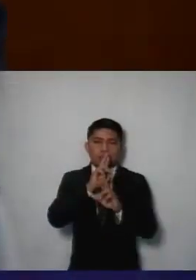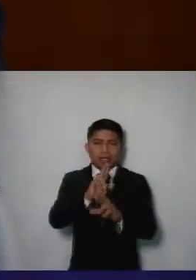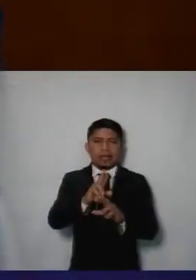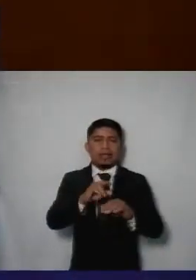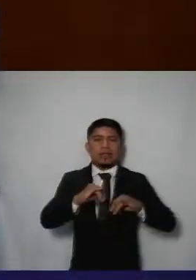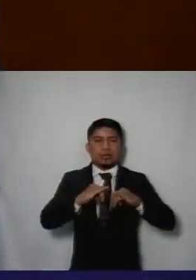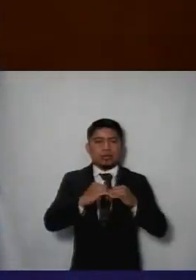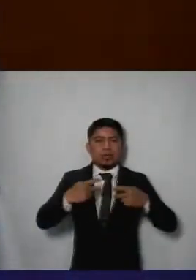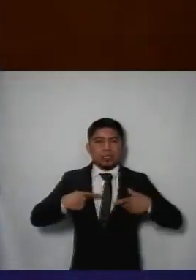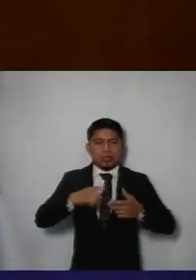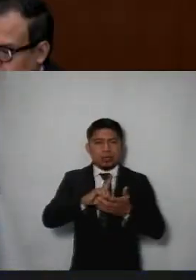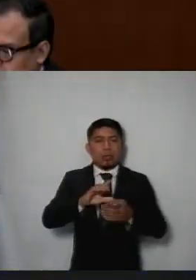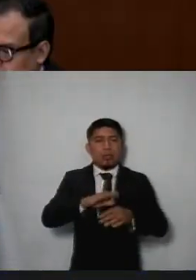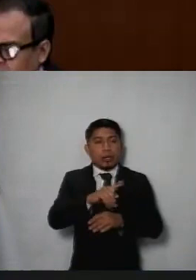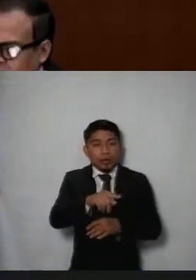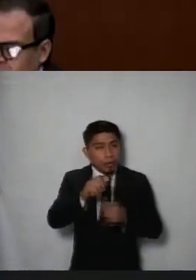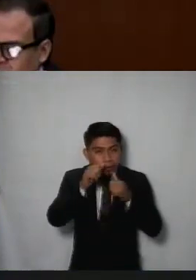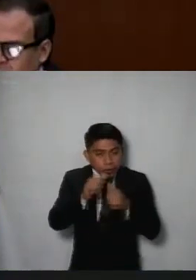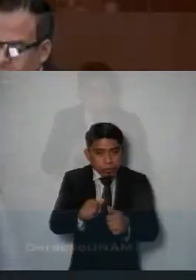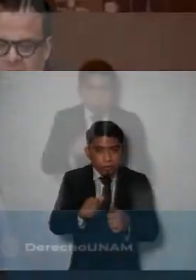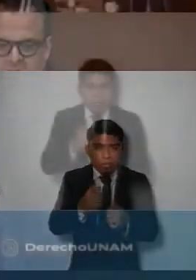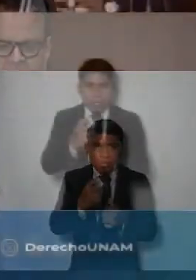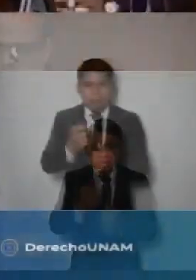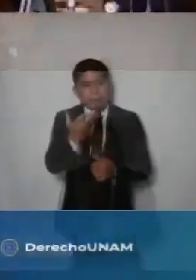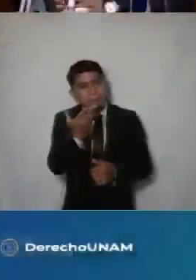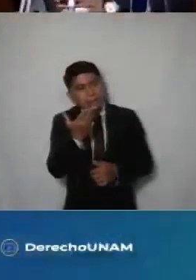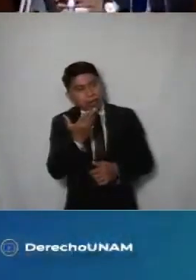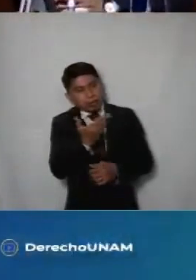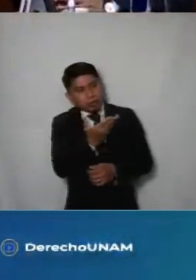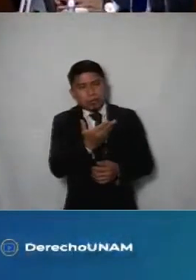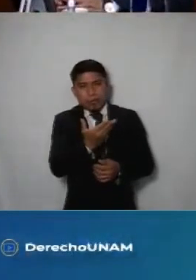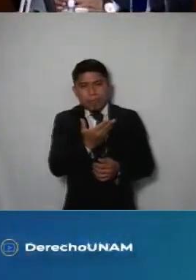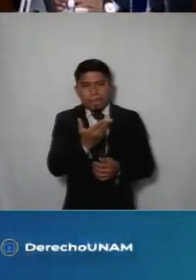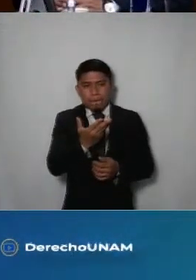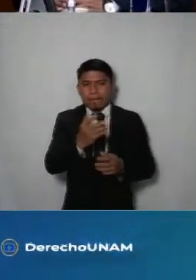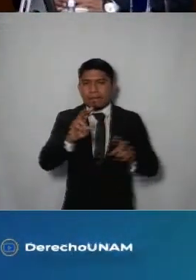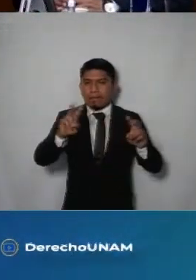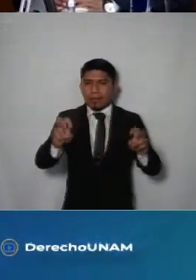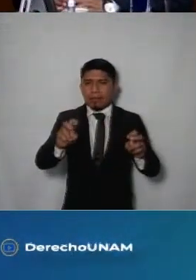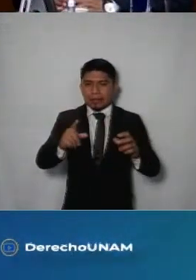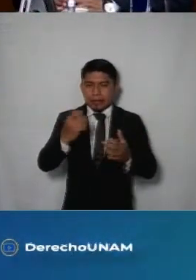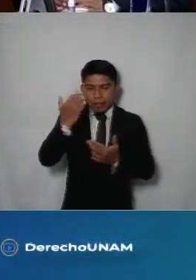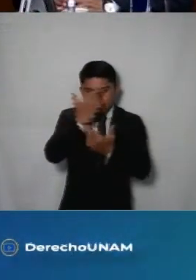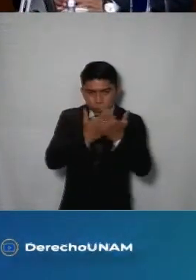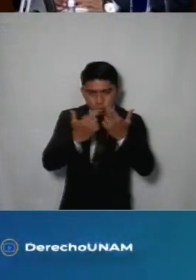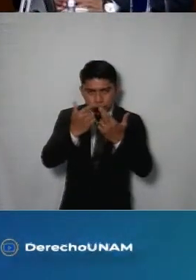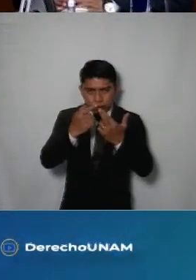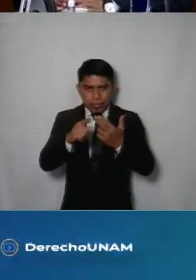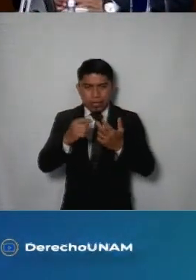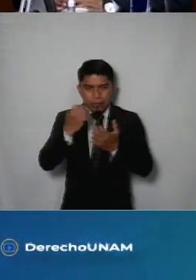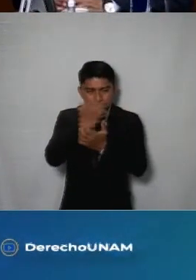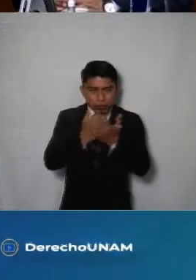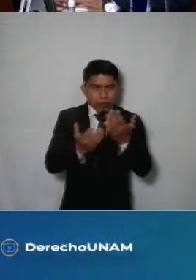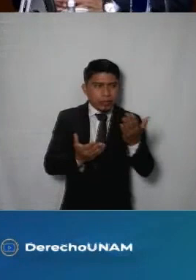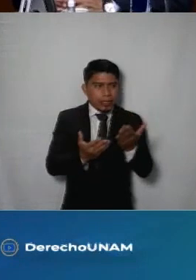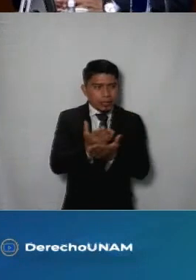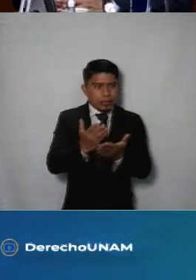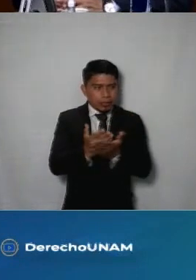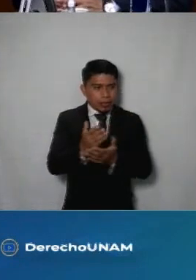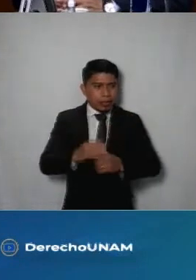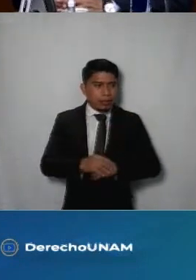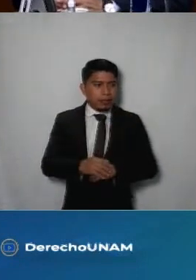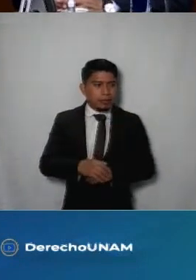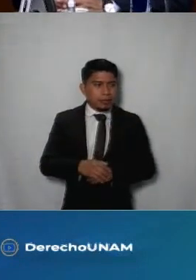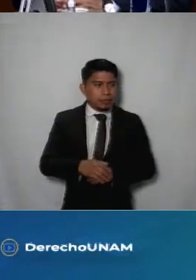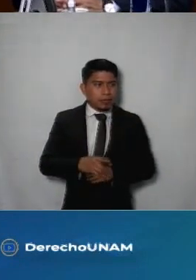del sujeto obligado ya que no brindó una atención exhaustiva a la solicitud relacionada con el estudio de la evaluación de accesibilidad